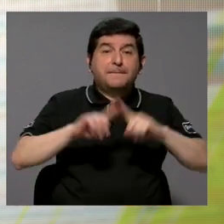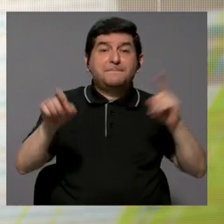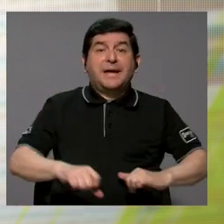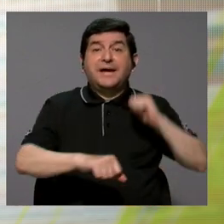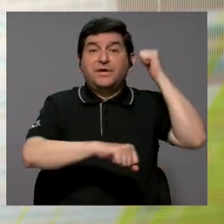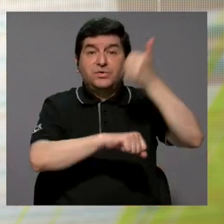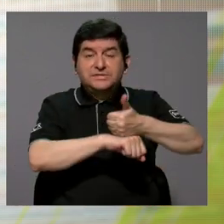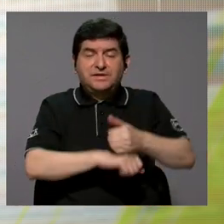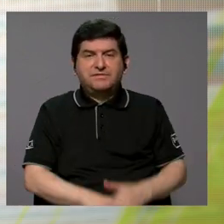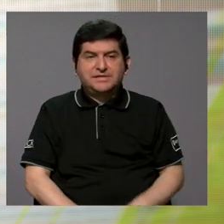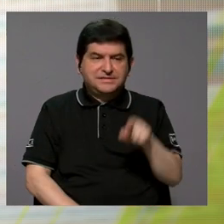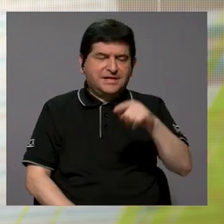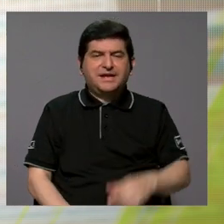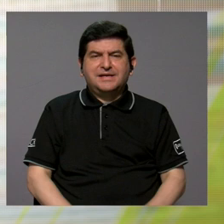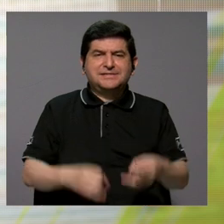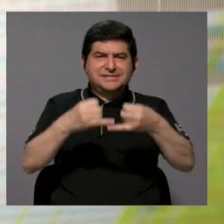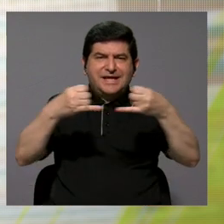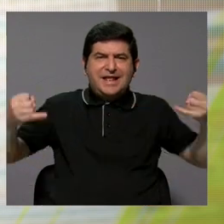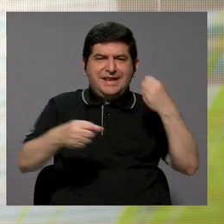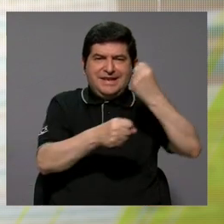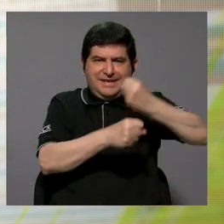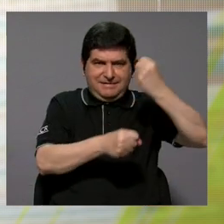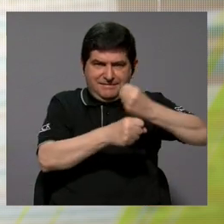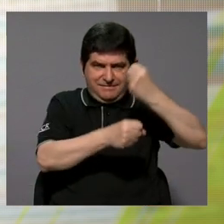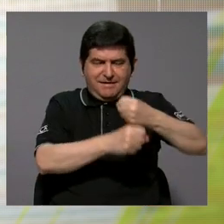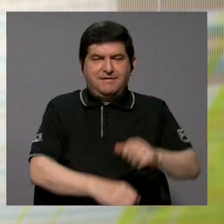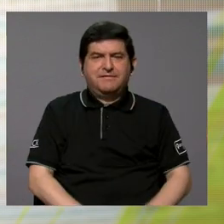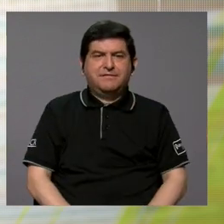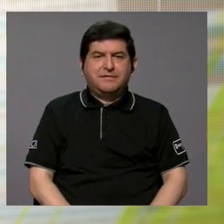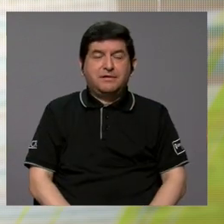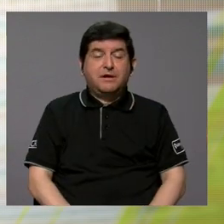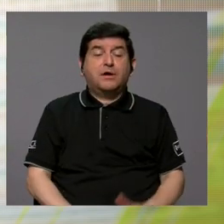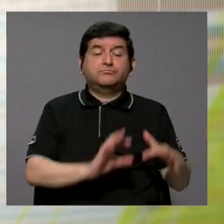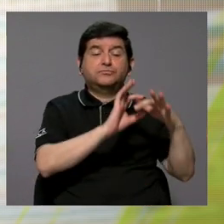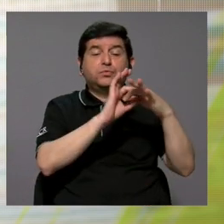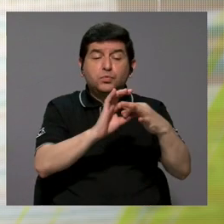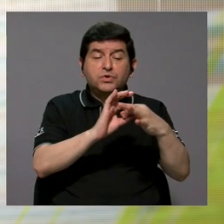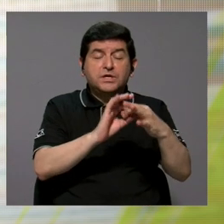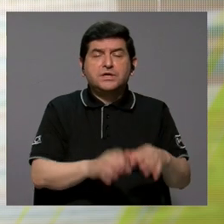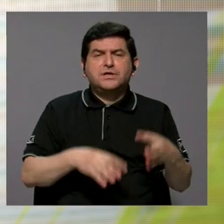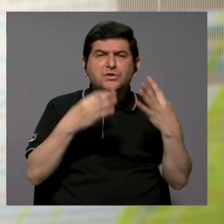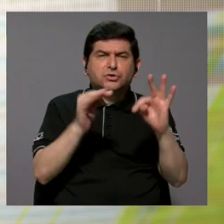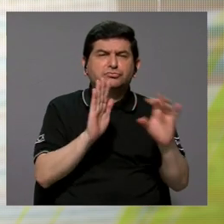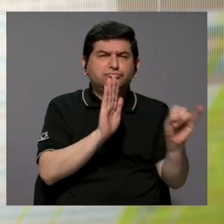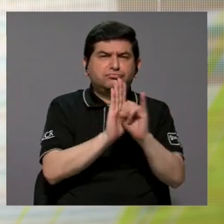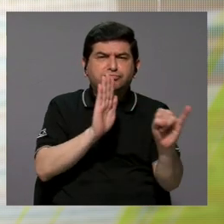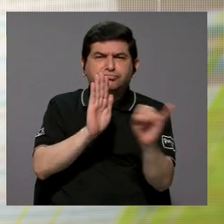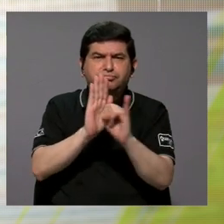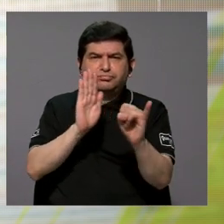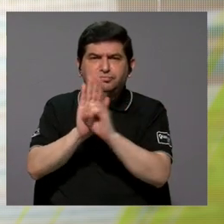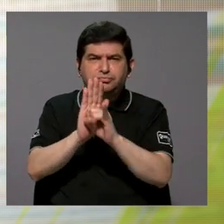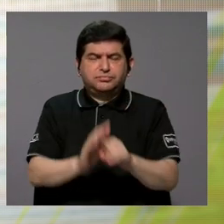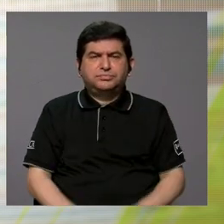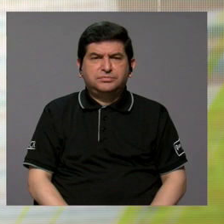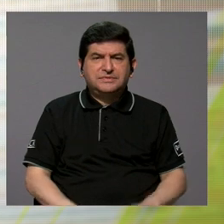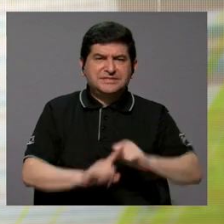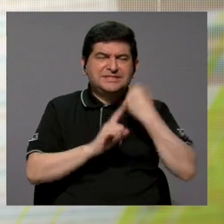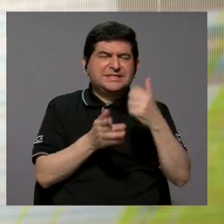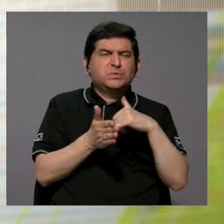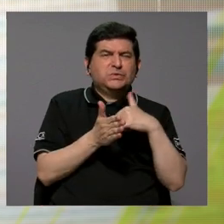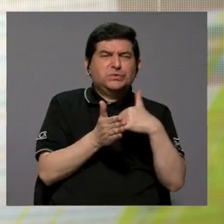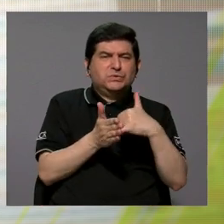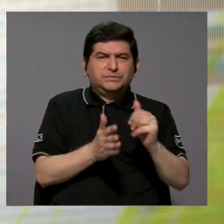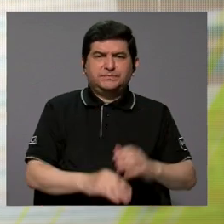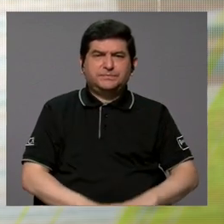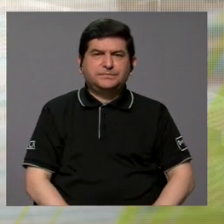hay que establecer ese marco de trabajo para poder, pues juntos, ver cómo poder identificar esos puntos débiles.